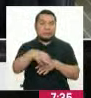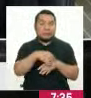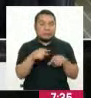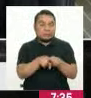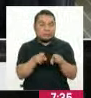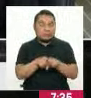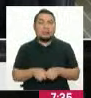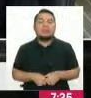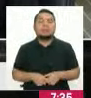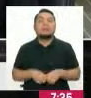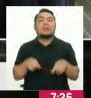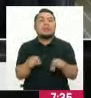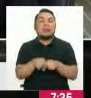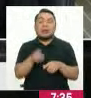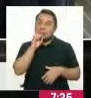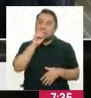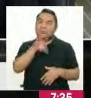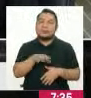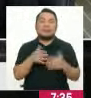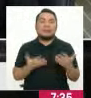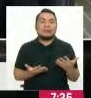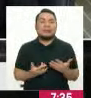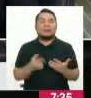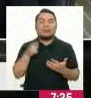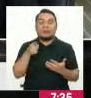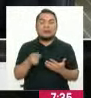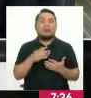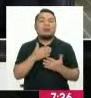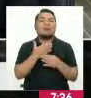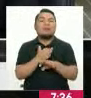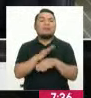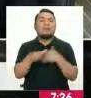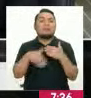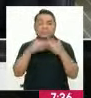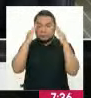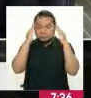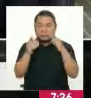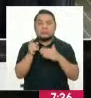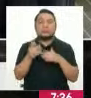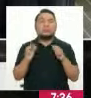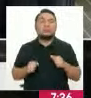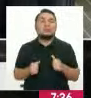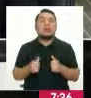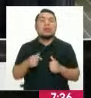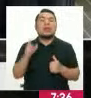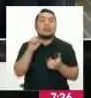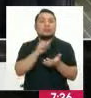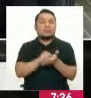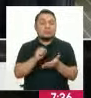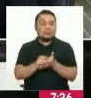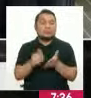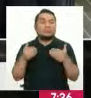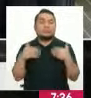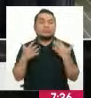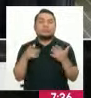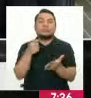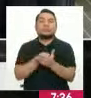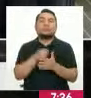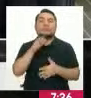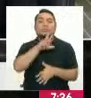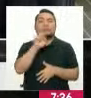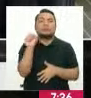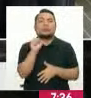También mencionar que la forma de la pensión es bimensual y es un monto de 300